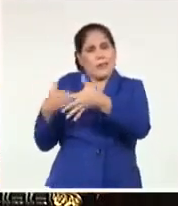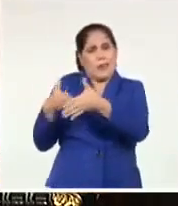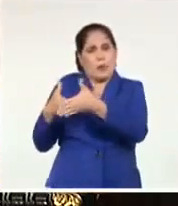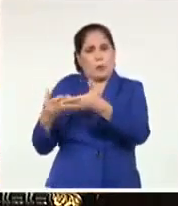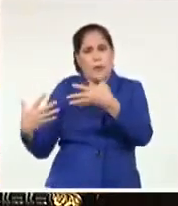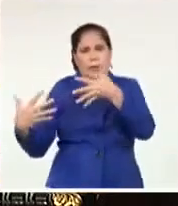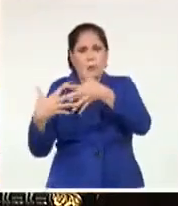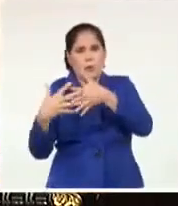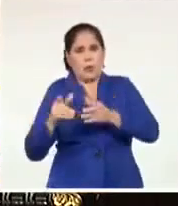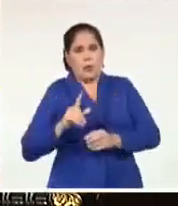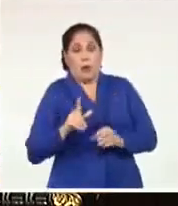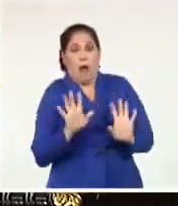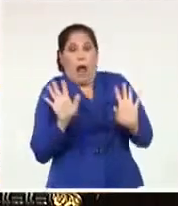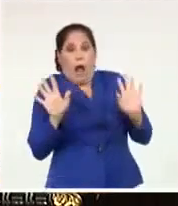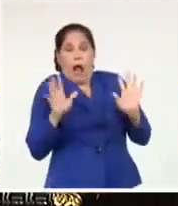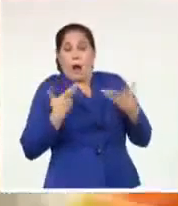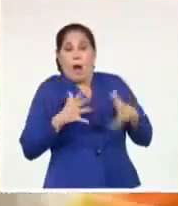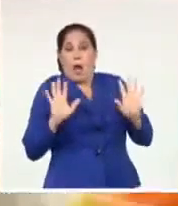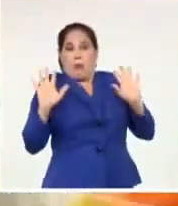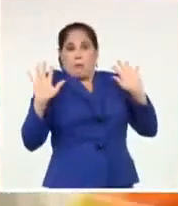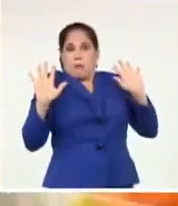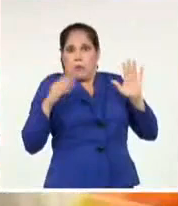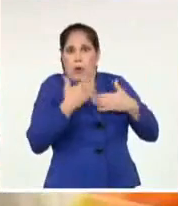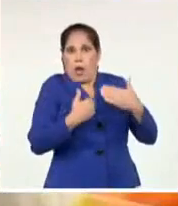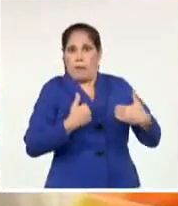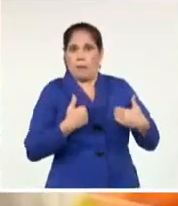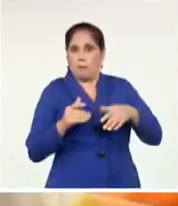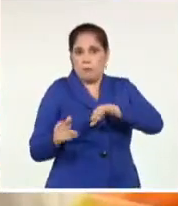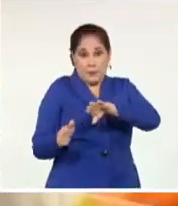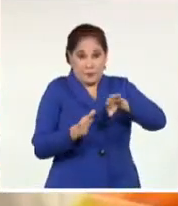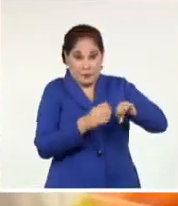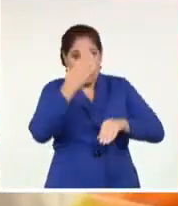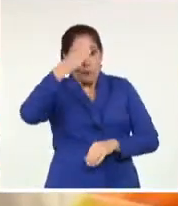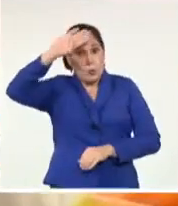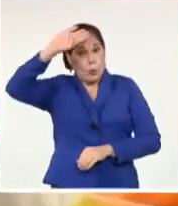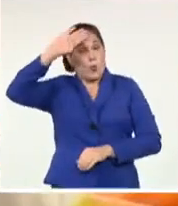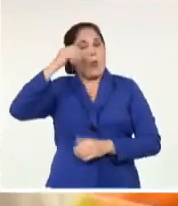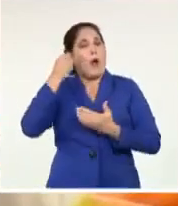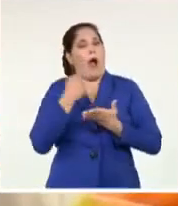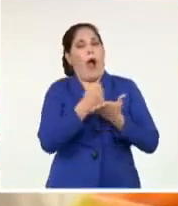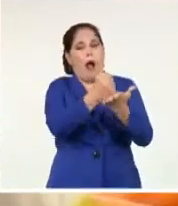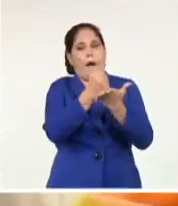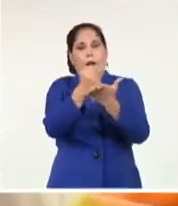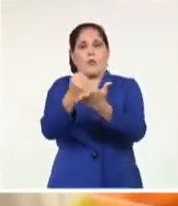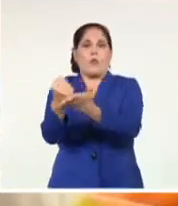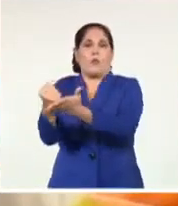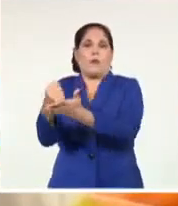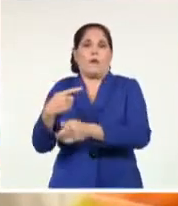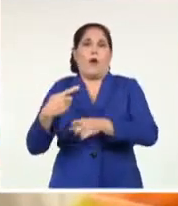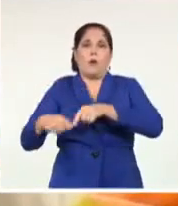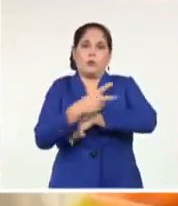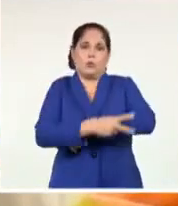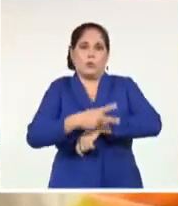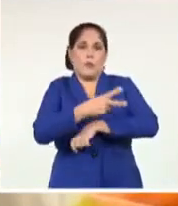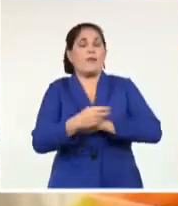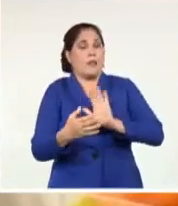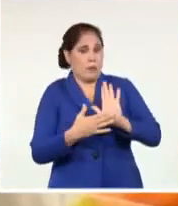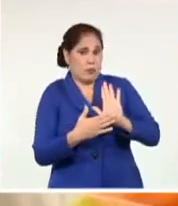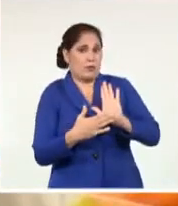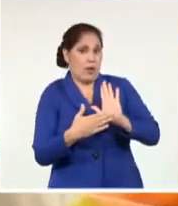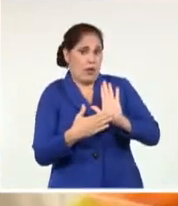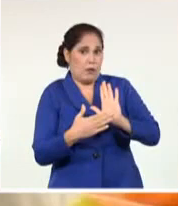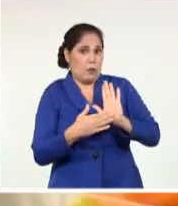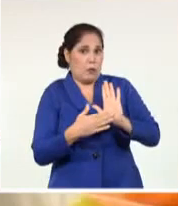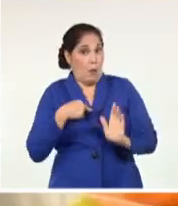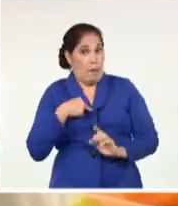dice no, pero que cada uno haga lo que quiera. Cuba es un país muy solidario, que ha demostrado no solamente con nuestra